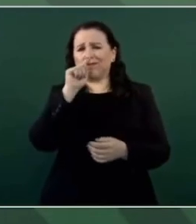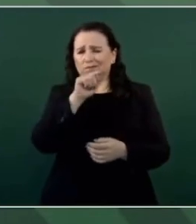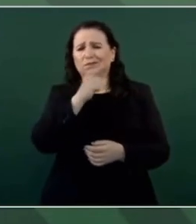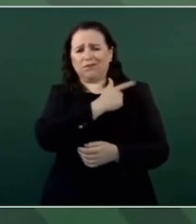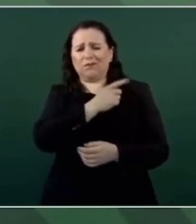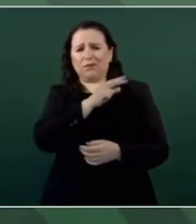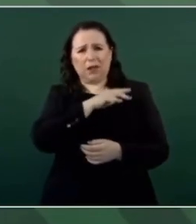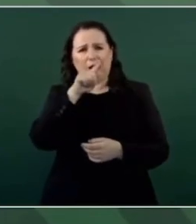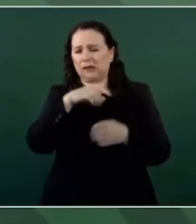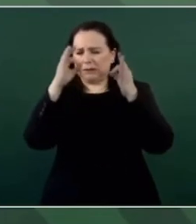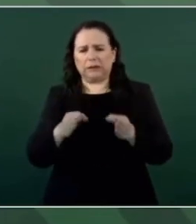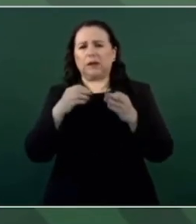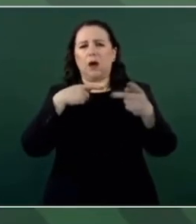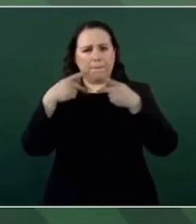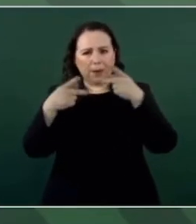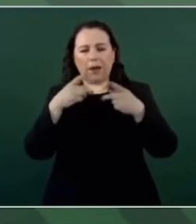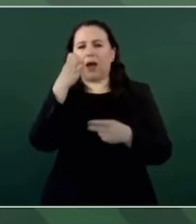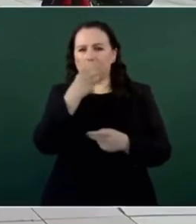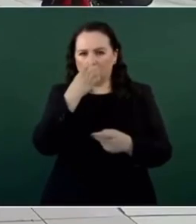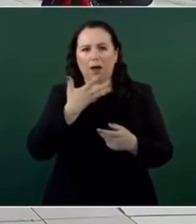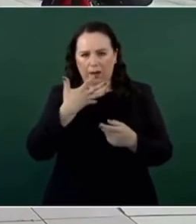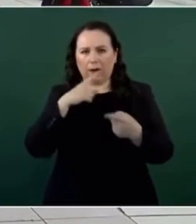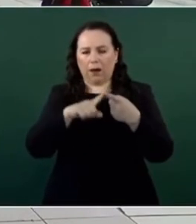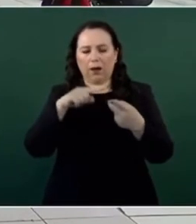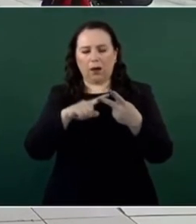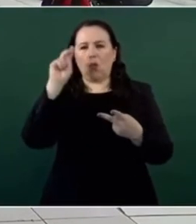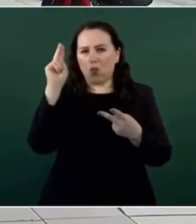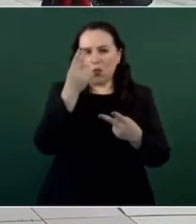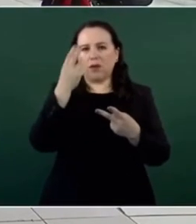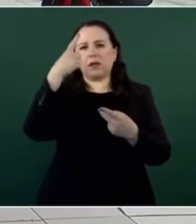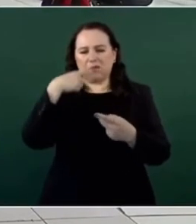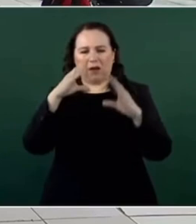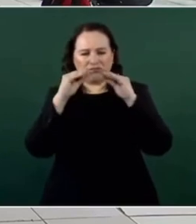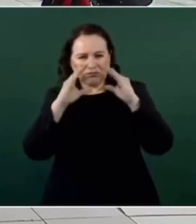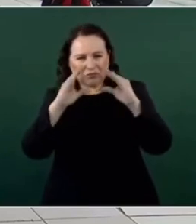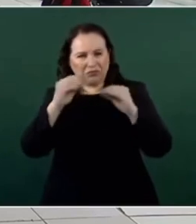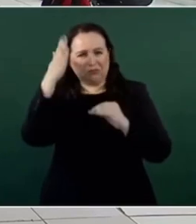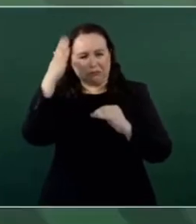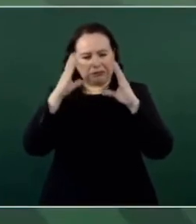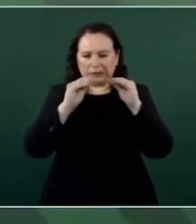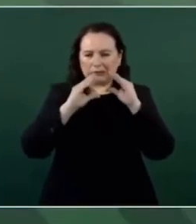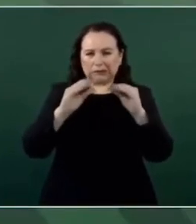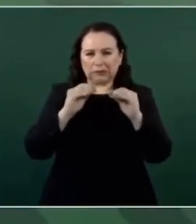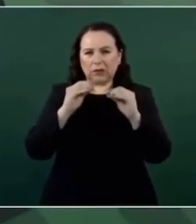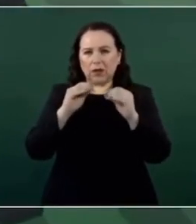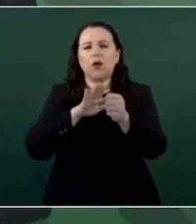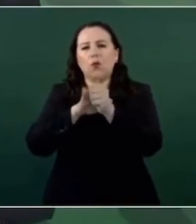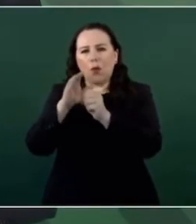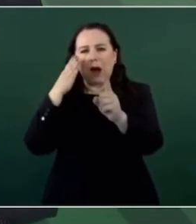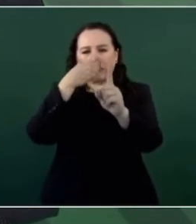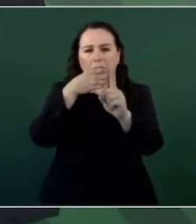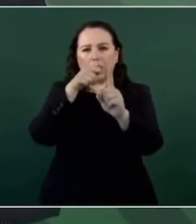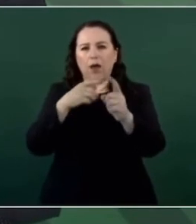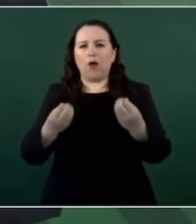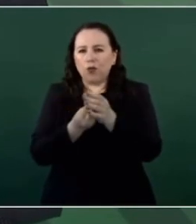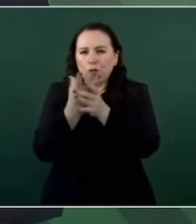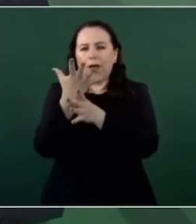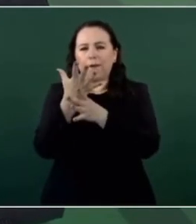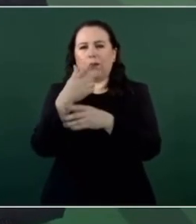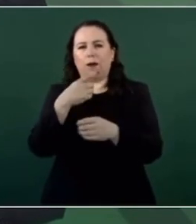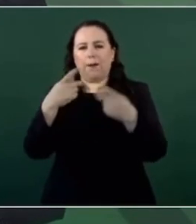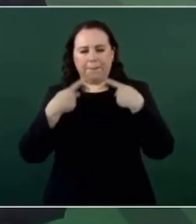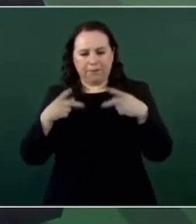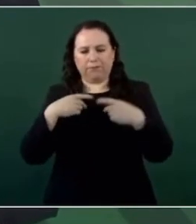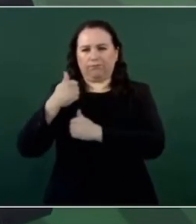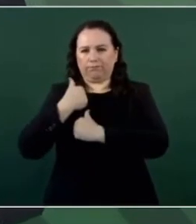que tiene colegios, que tiene escuelas, que tiene universidades para formar en este propósito a los nuevos elementos de la Guardia